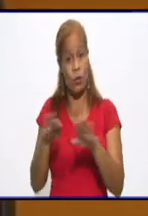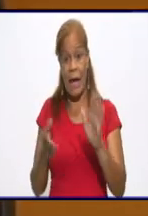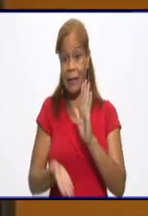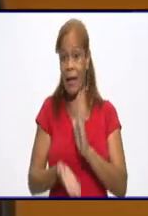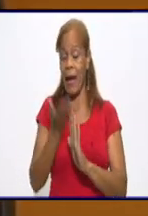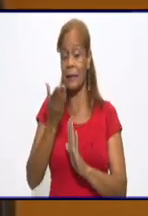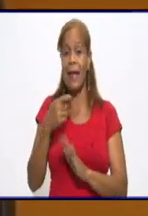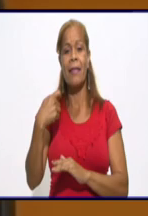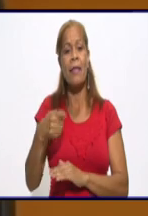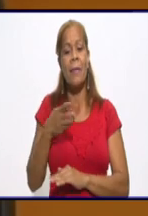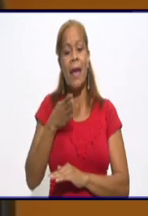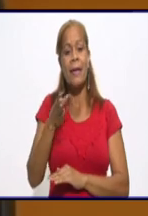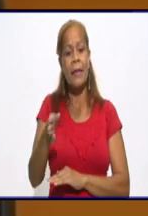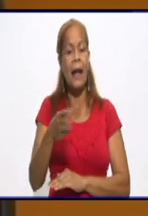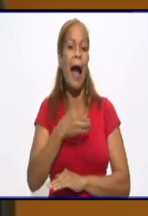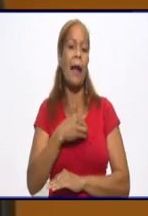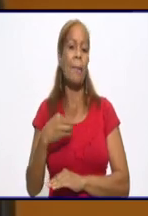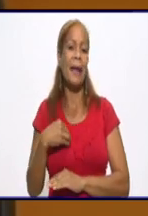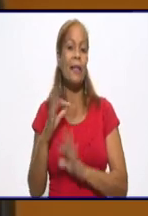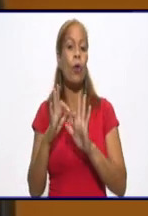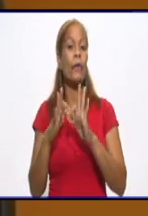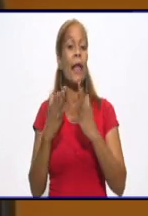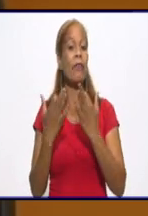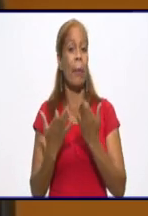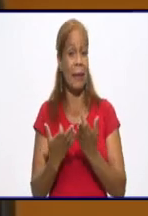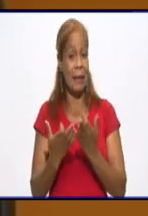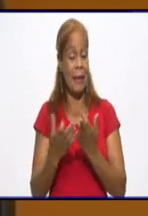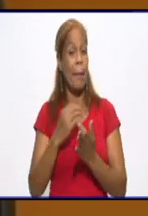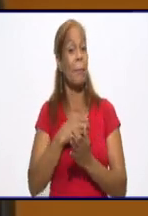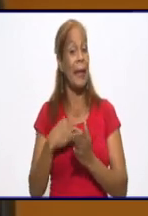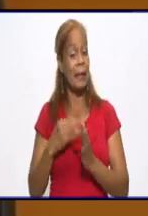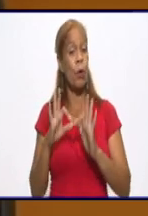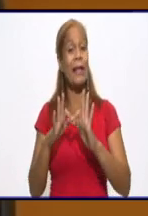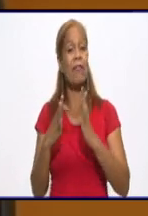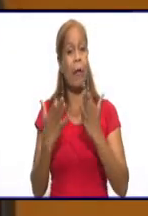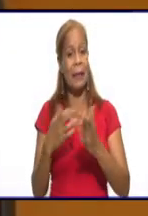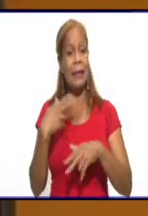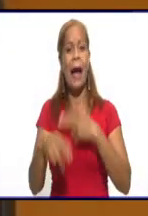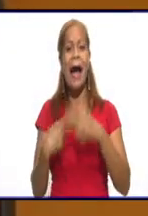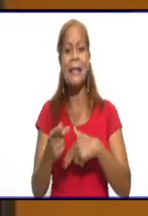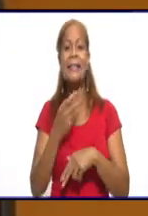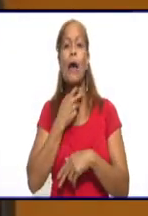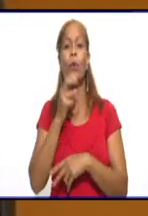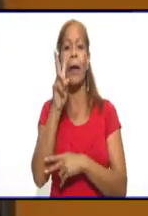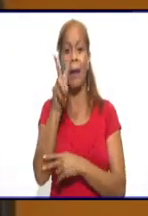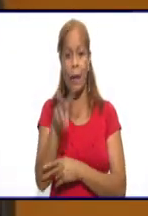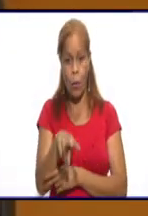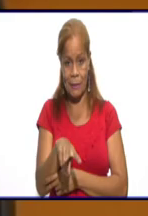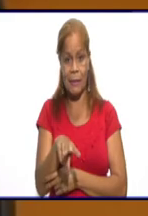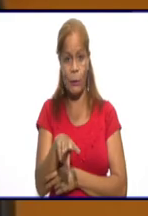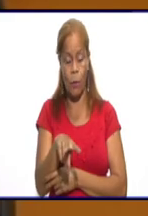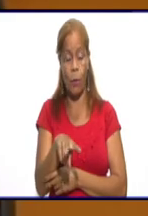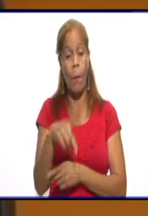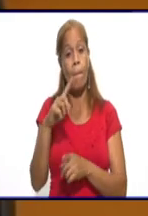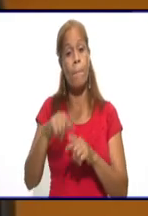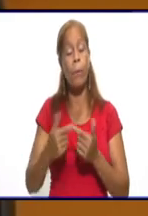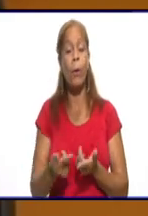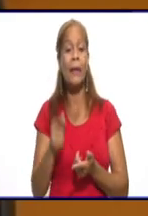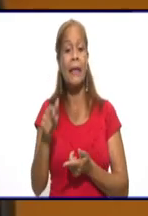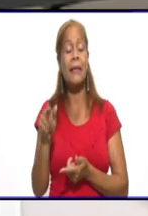dirigirse a su médico de familia, que debe hacer una evaluación de su estado, porque si el paciente presentara algún tipo de sintomatología,